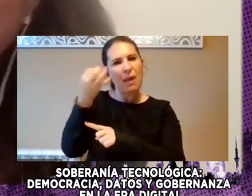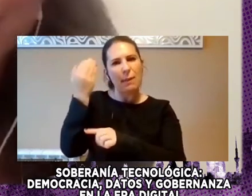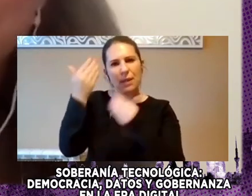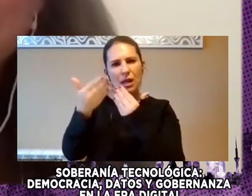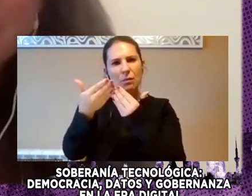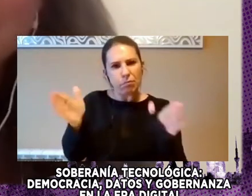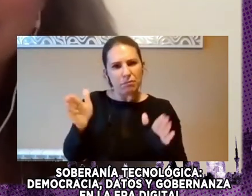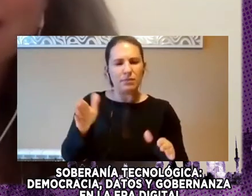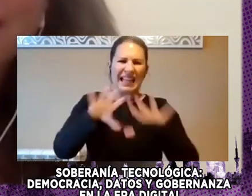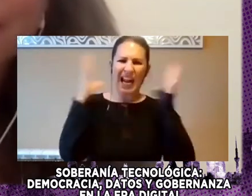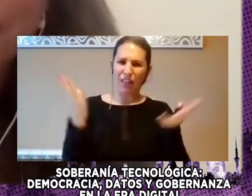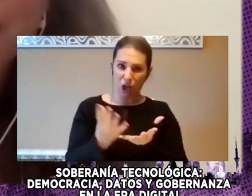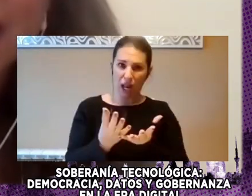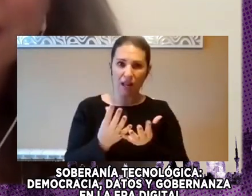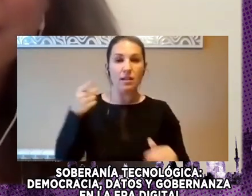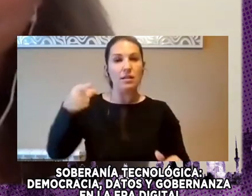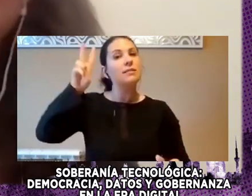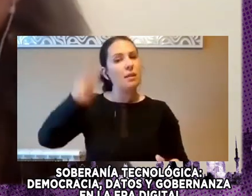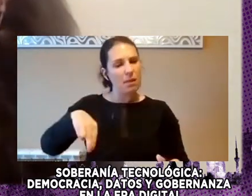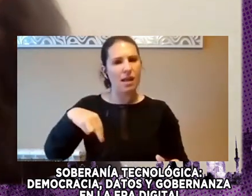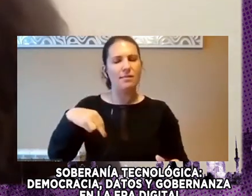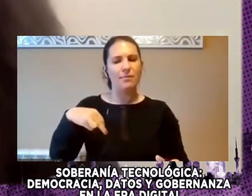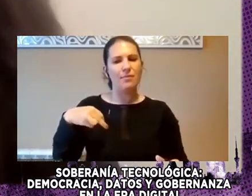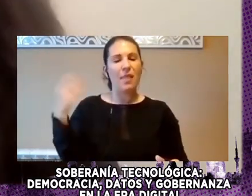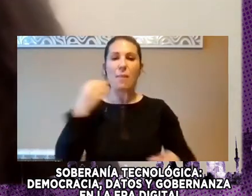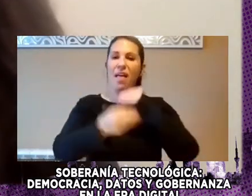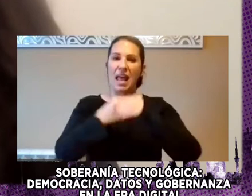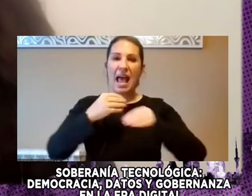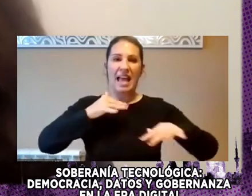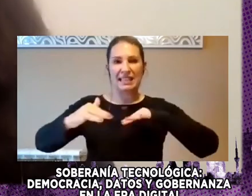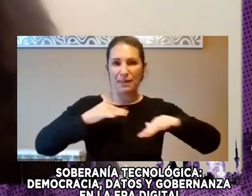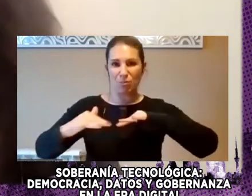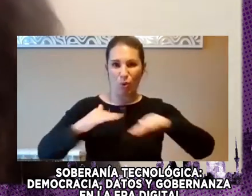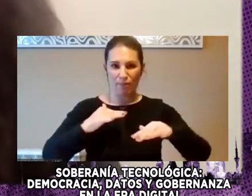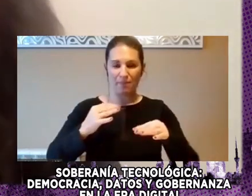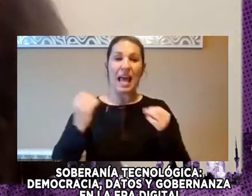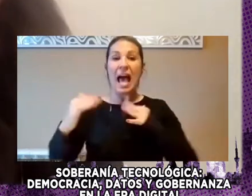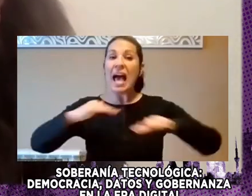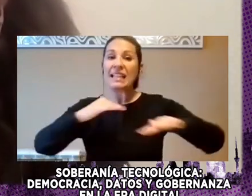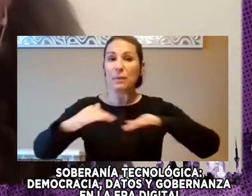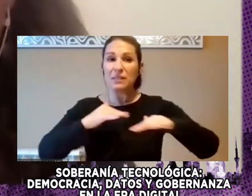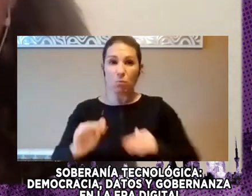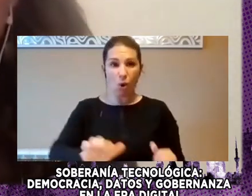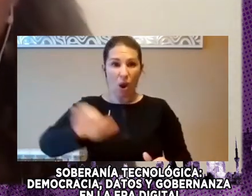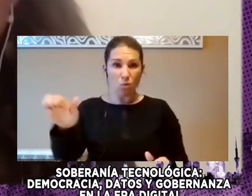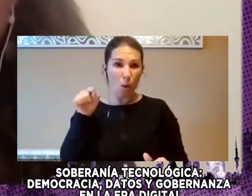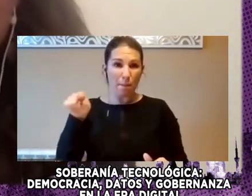Eso También Pasa Desde El Activismo Porque El Activismo Que Se Está Haciendo A Nivel A Nivel Europeo Es Un Activismo Que Solo